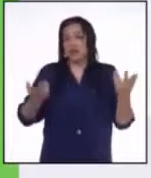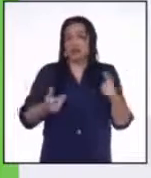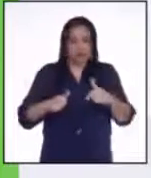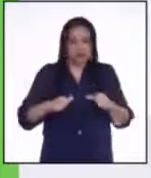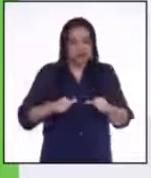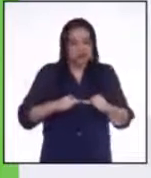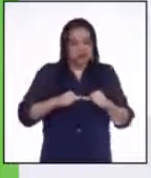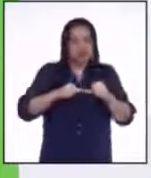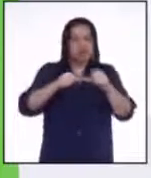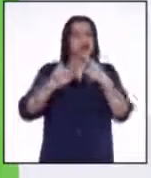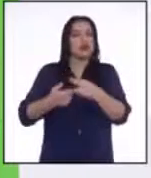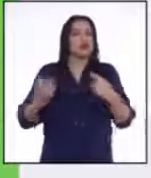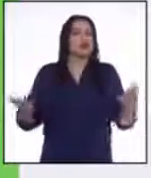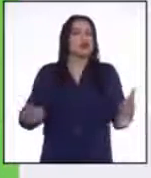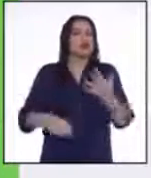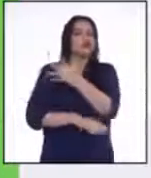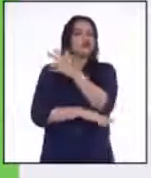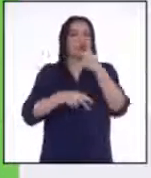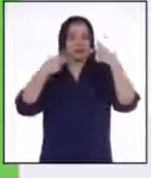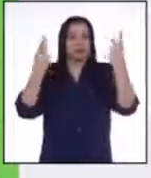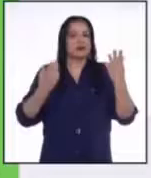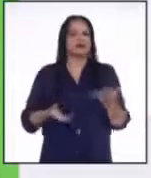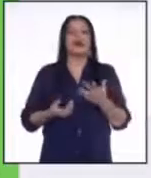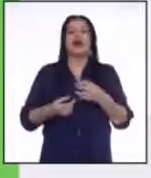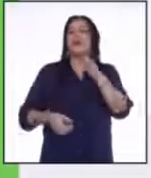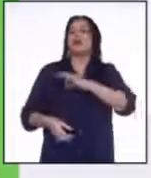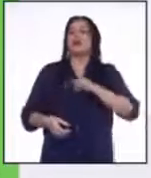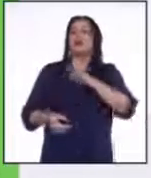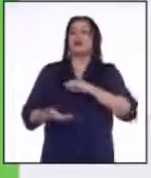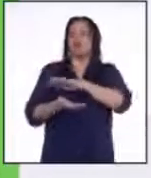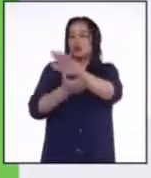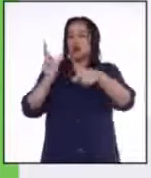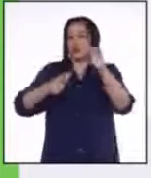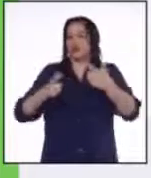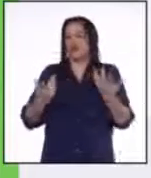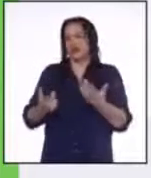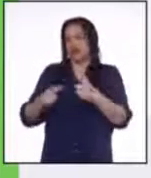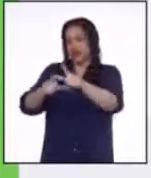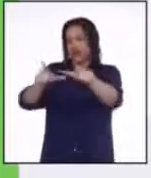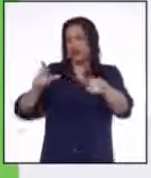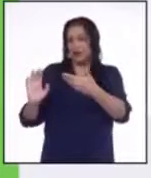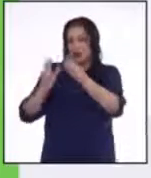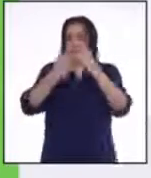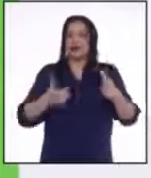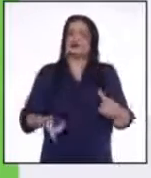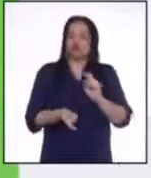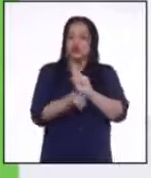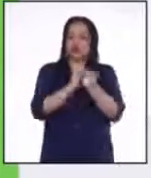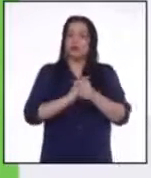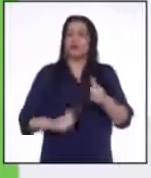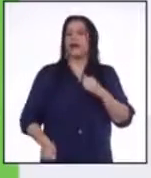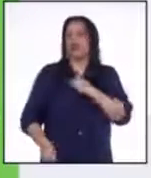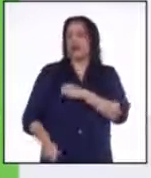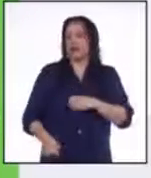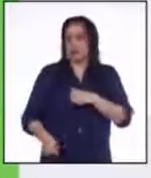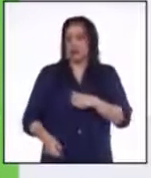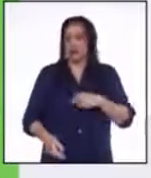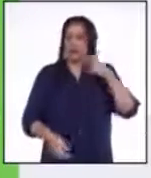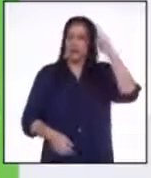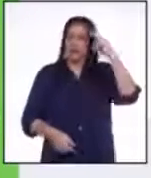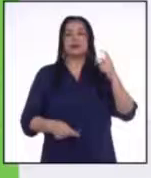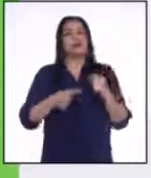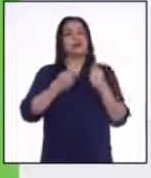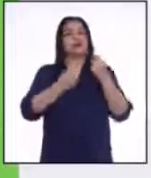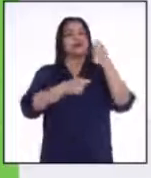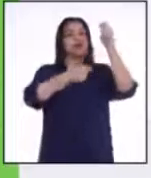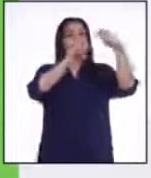y la conservación de sus recursos en pro del bienestar de la población local. Entonces tendríamos un cambio de actitud. Es por eso que el turismo, a través de